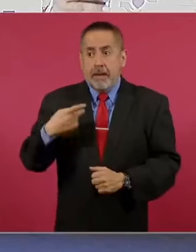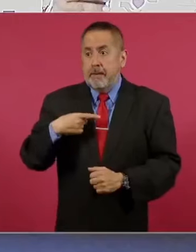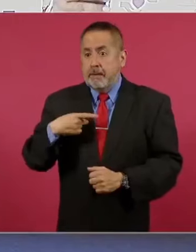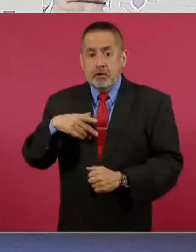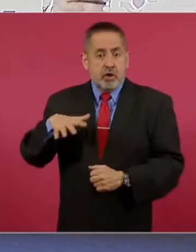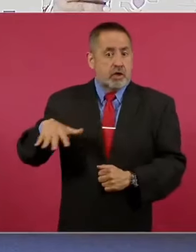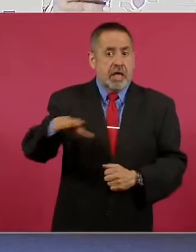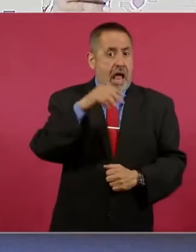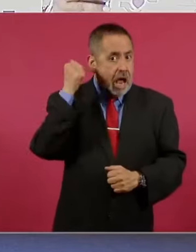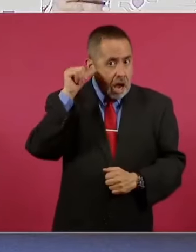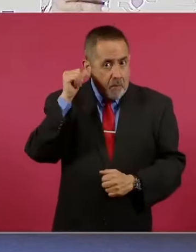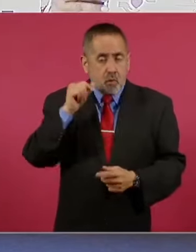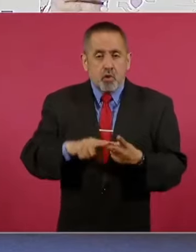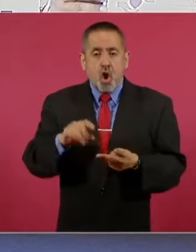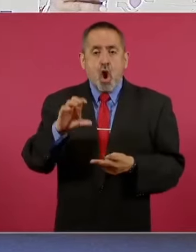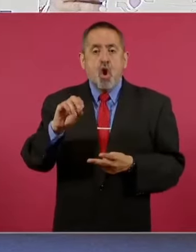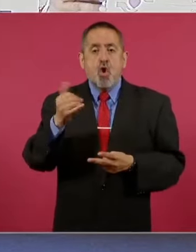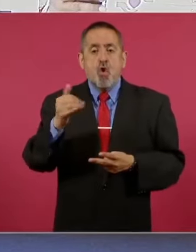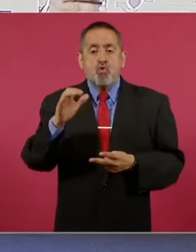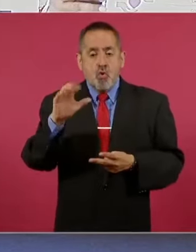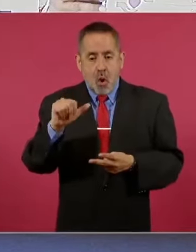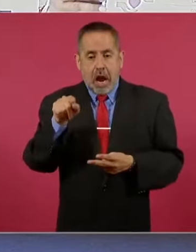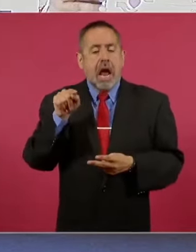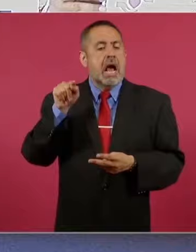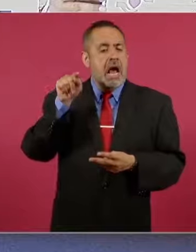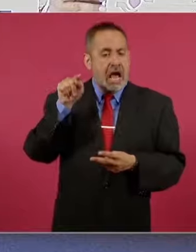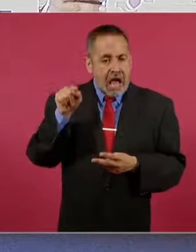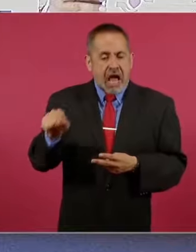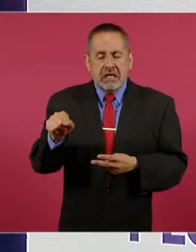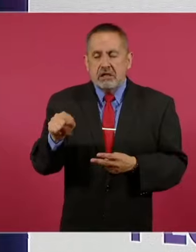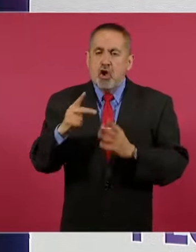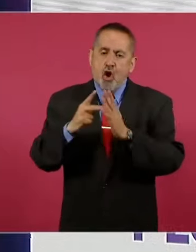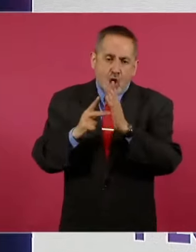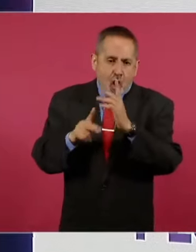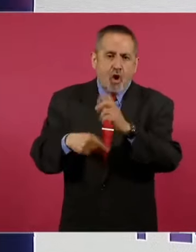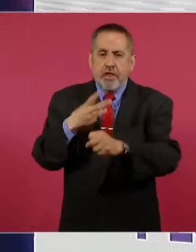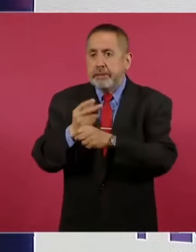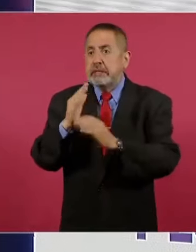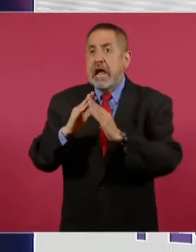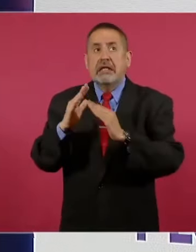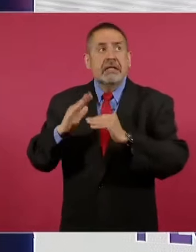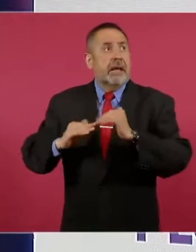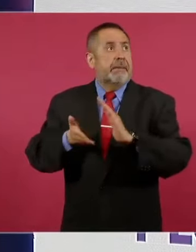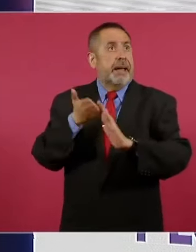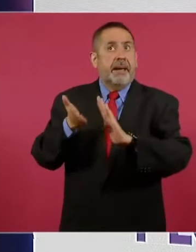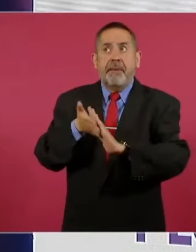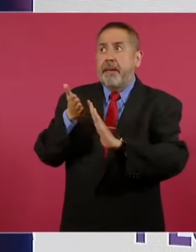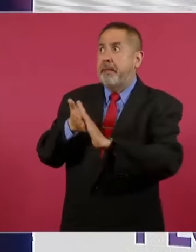Acapulco y de Coyuca están reconstruyendo sus casas.